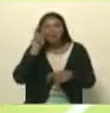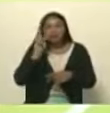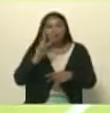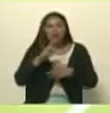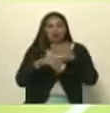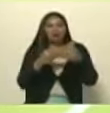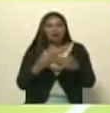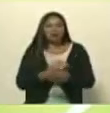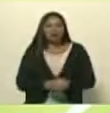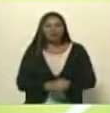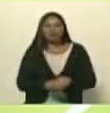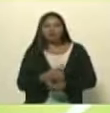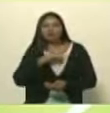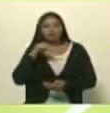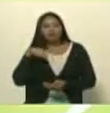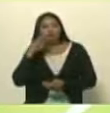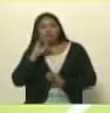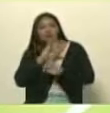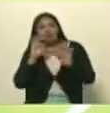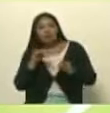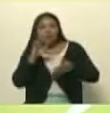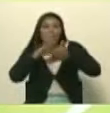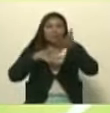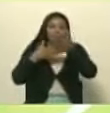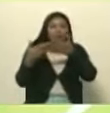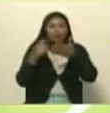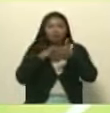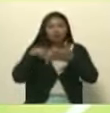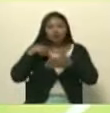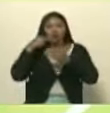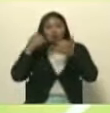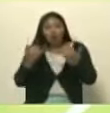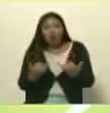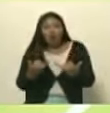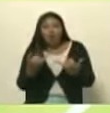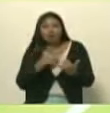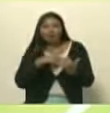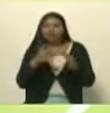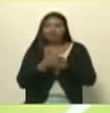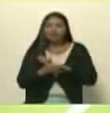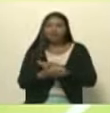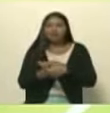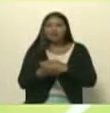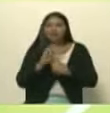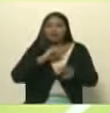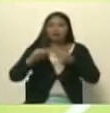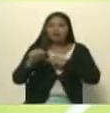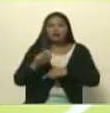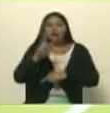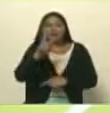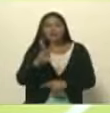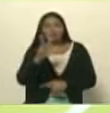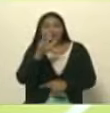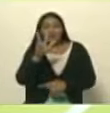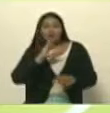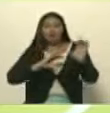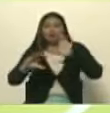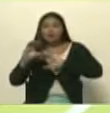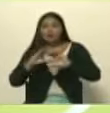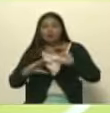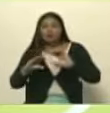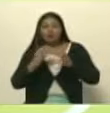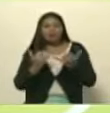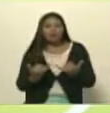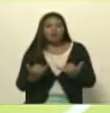lógica matemática. Hoy por hoy nosotros, entonces, tenemos el reto de las tres comunicaciones, de las 3R